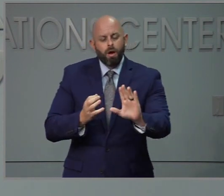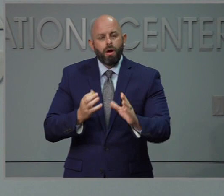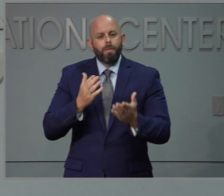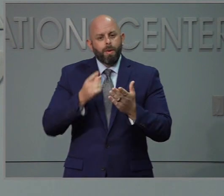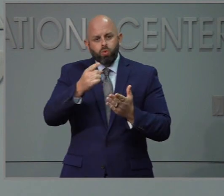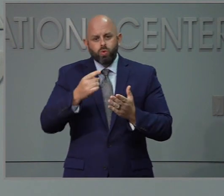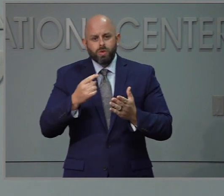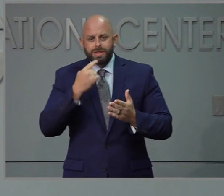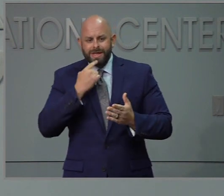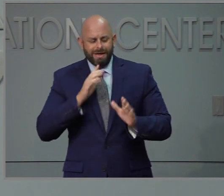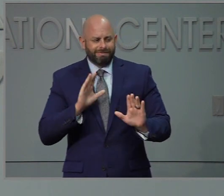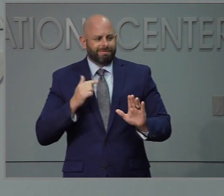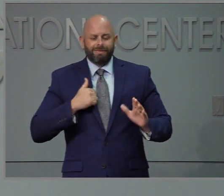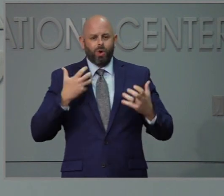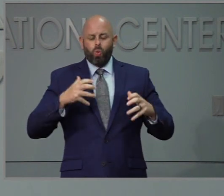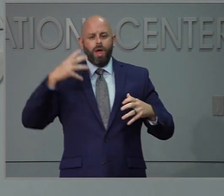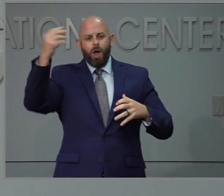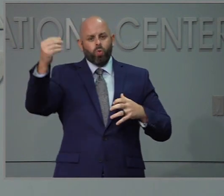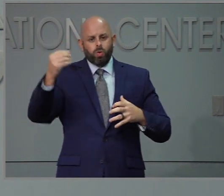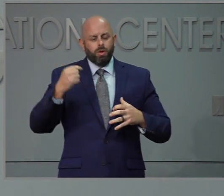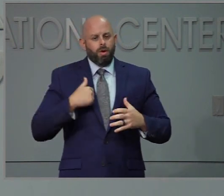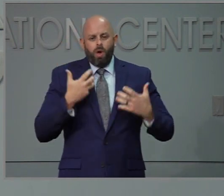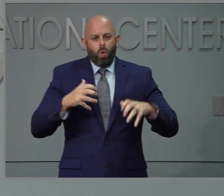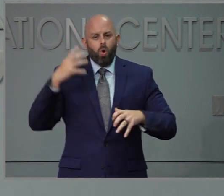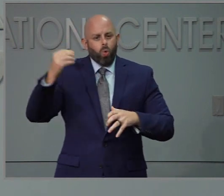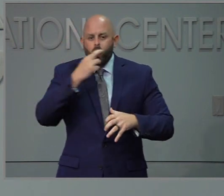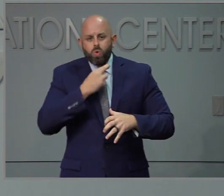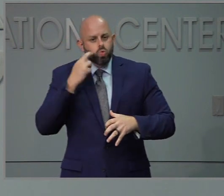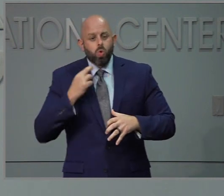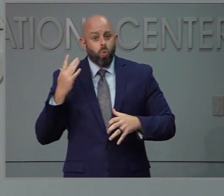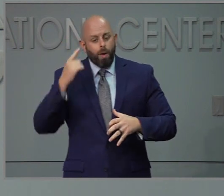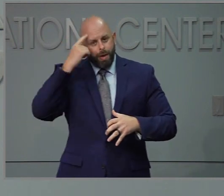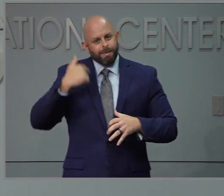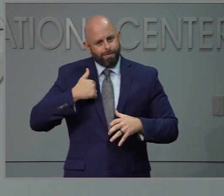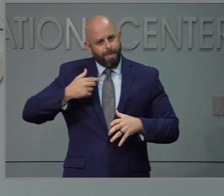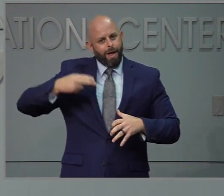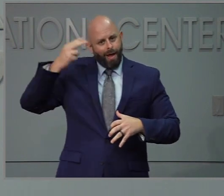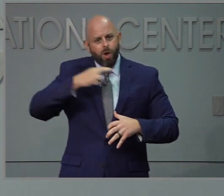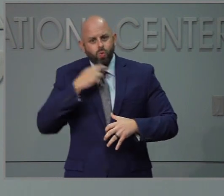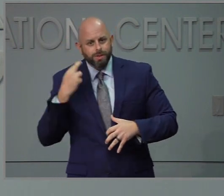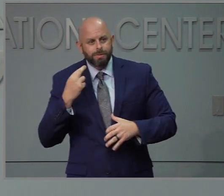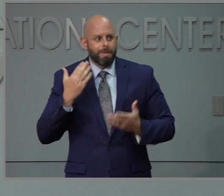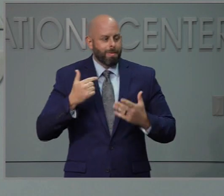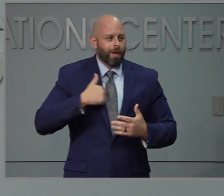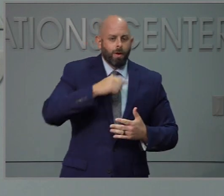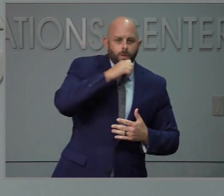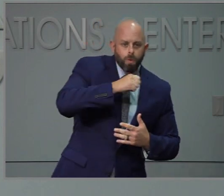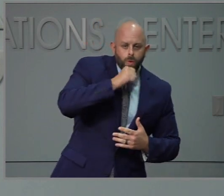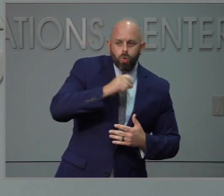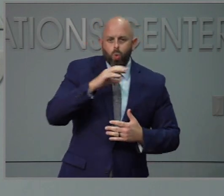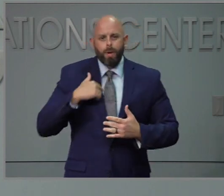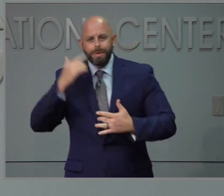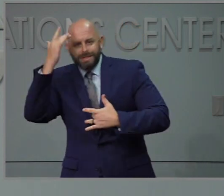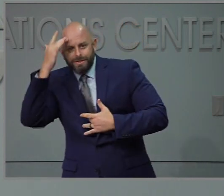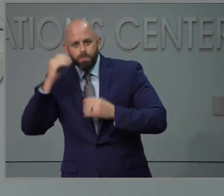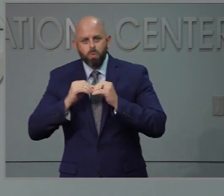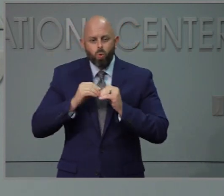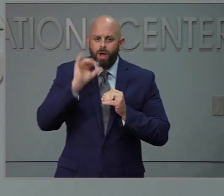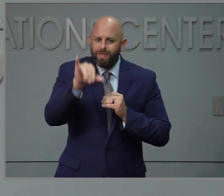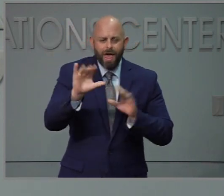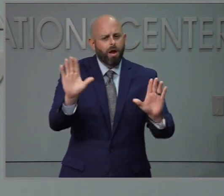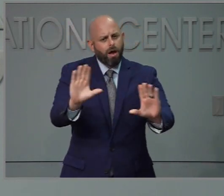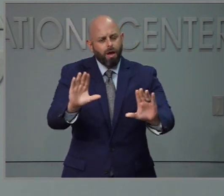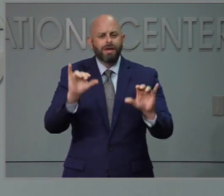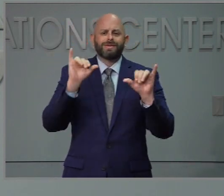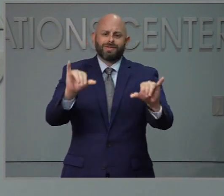a la hora de tomar decisiones de a dónde quieren ir. Creo que todo el mundo debe seguir las 13 m y